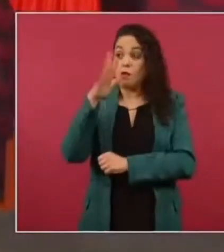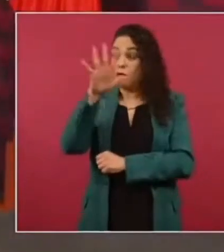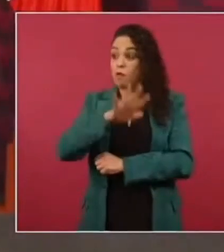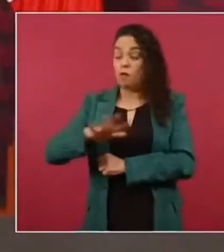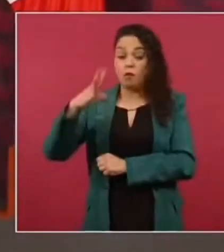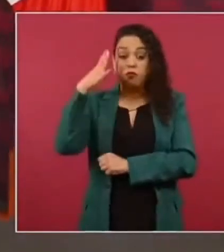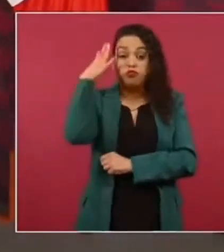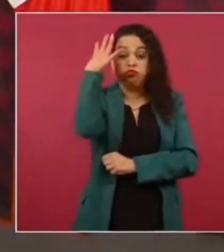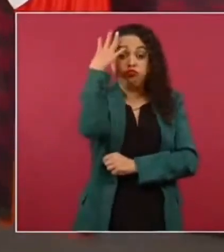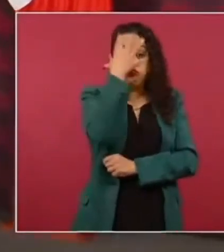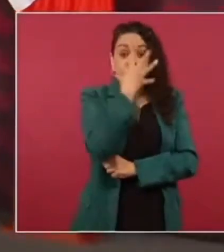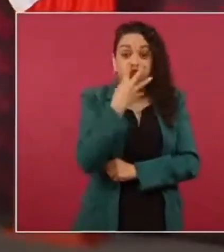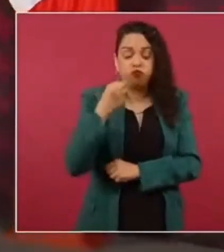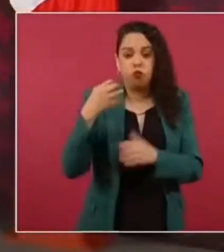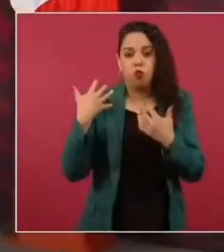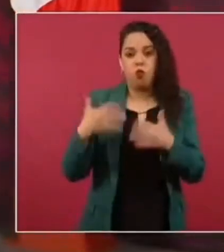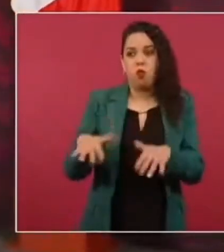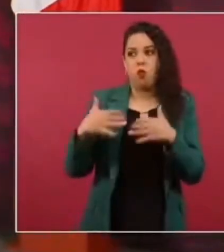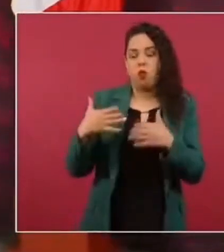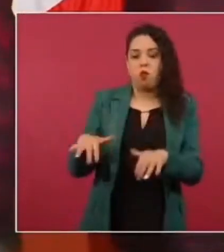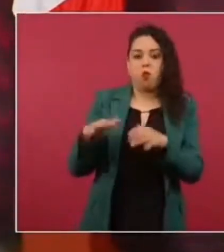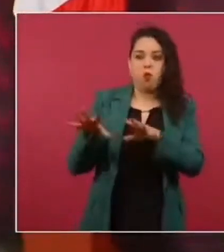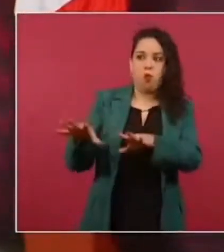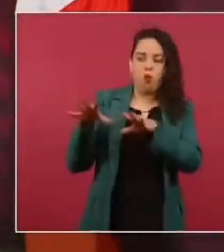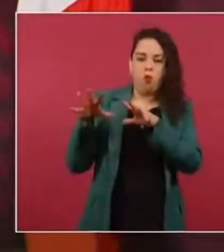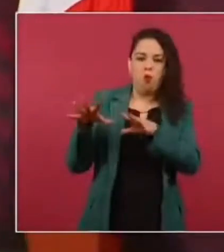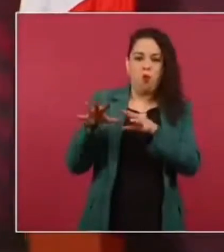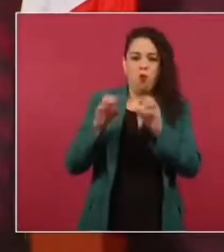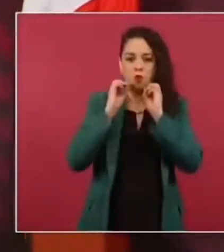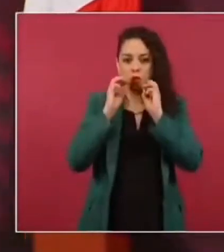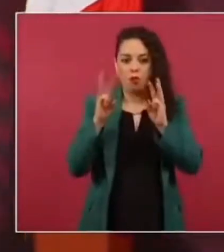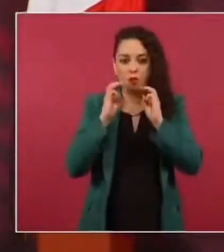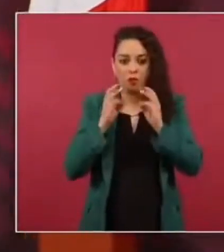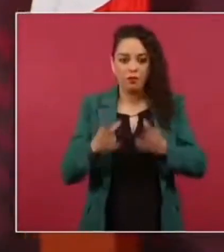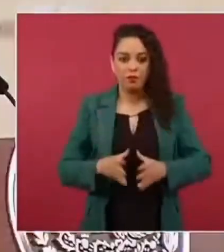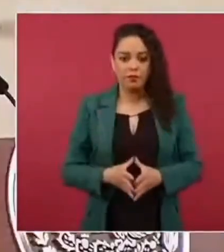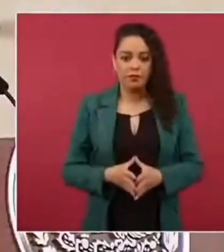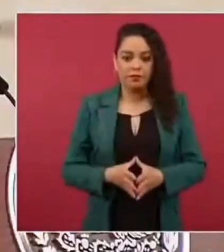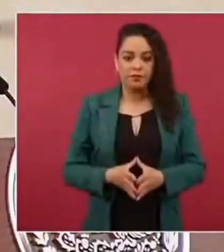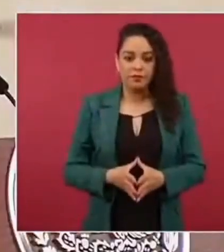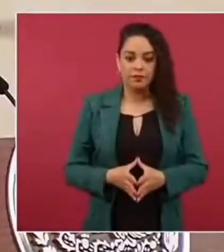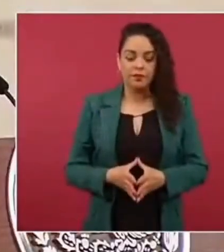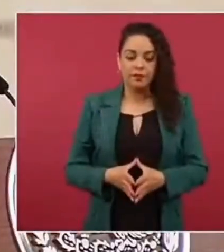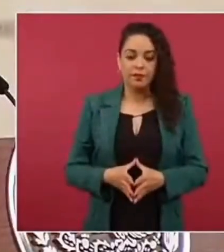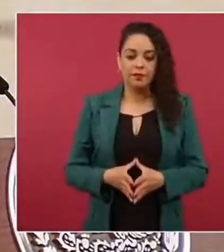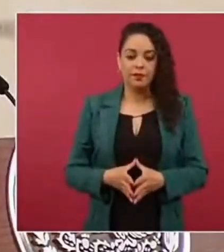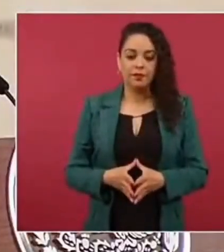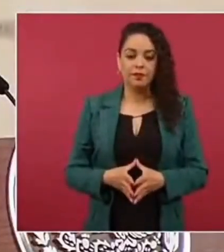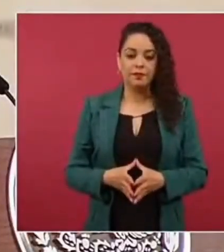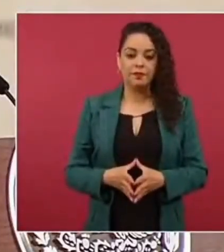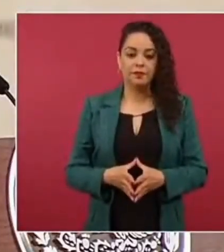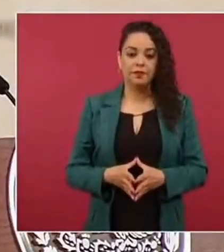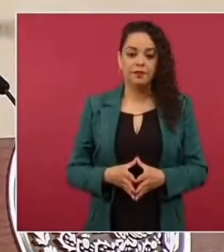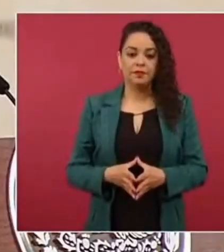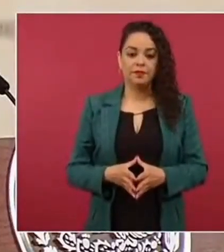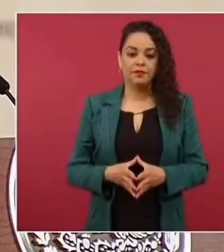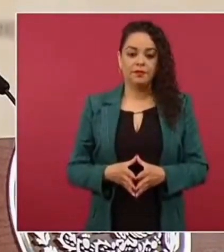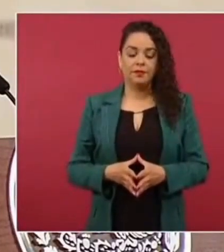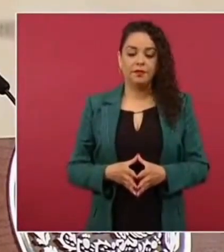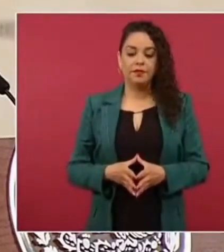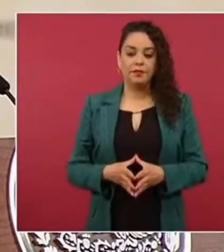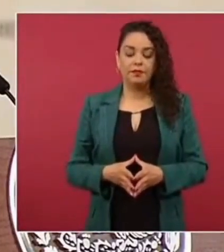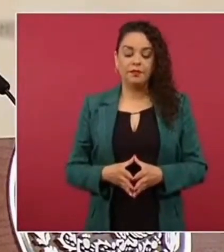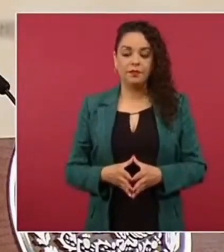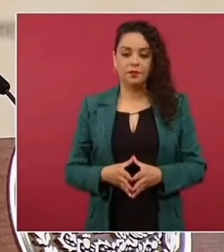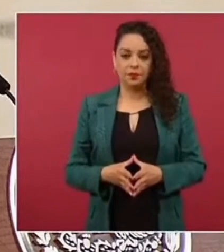podría decir este que va a ser el sureste para